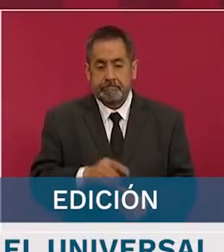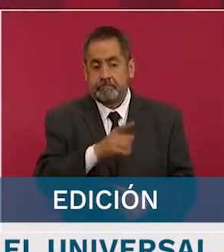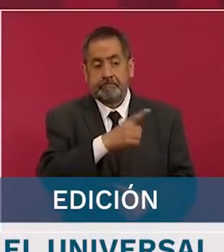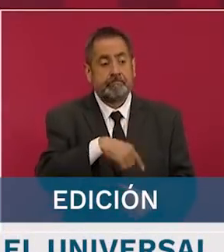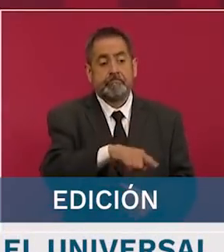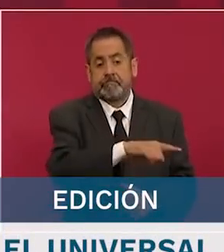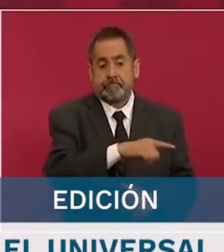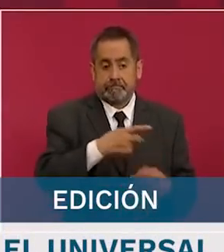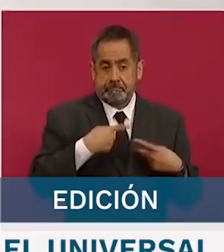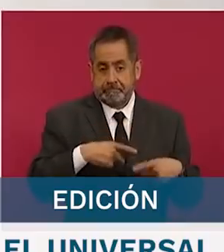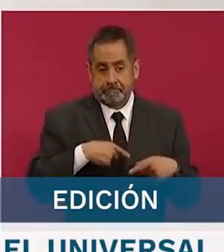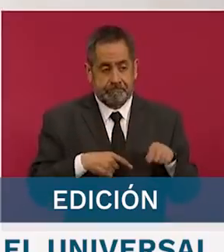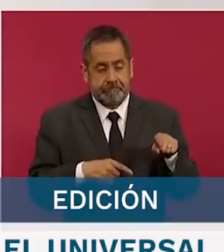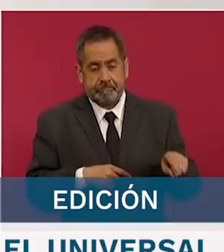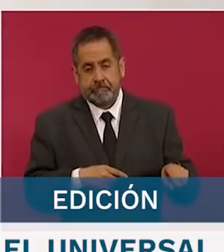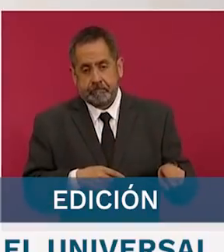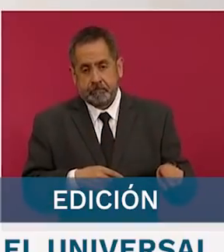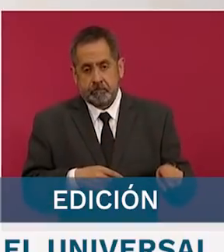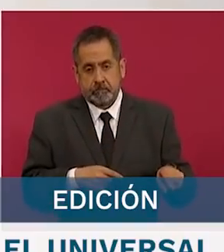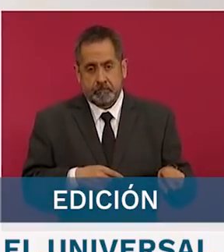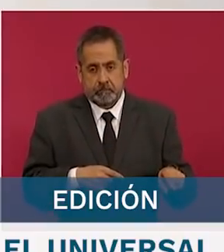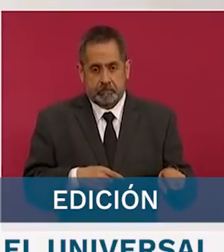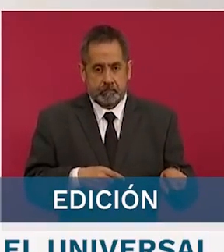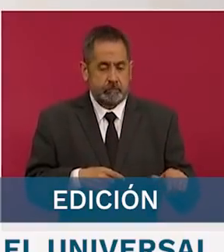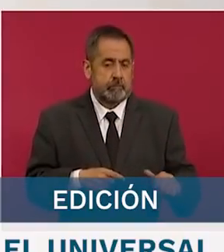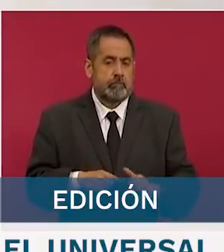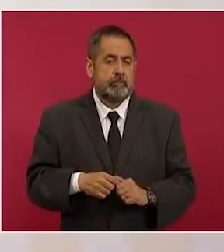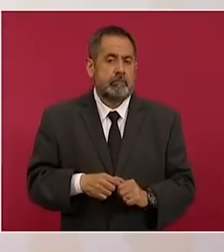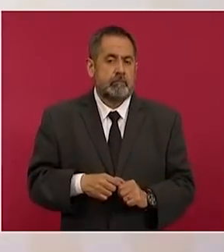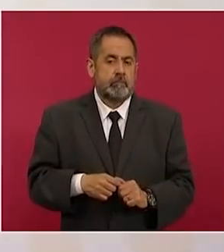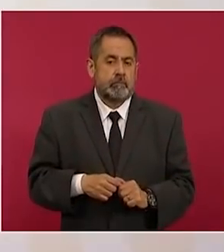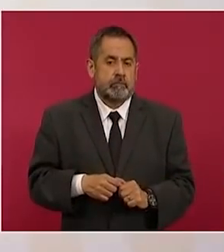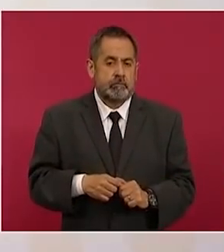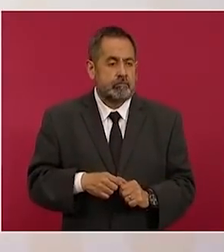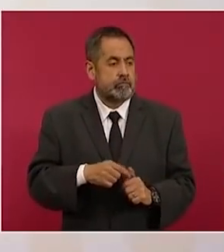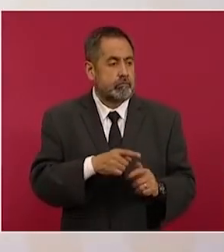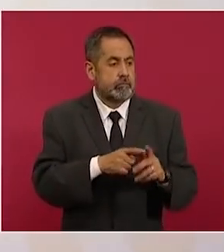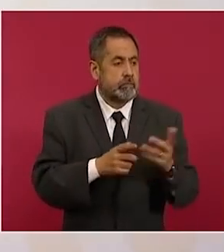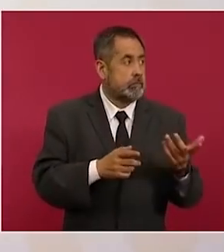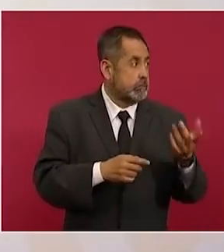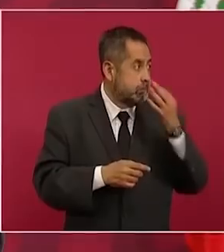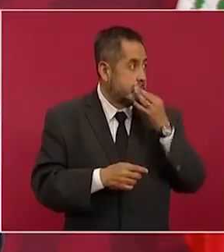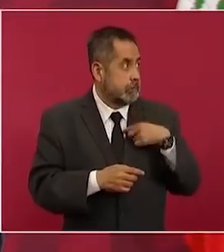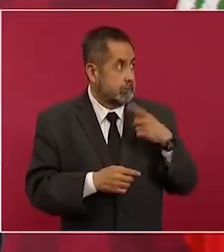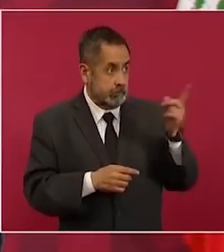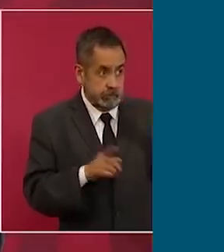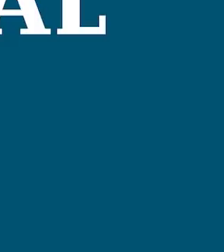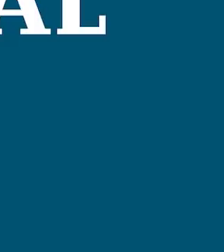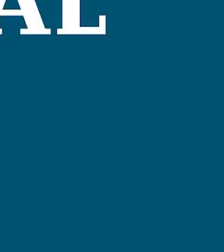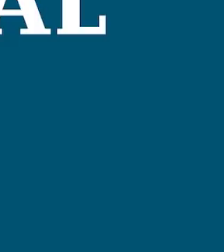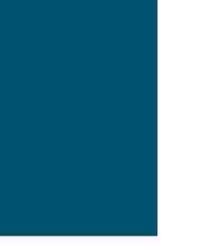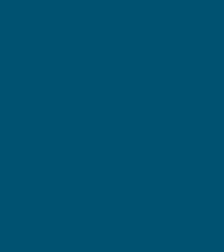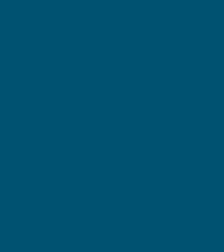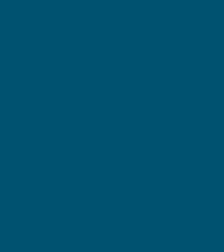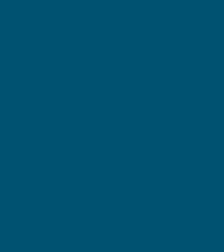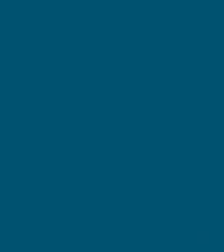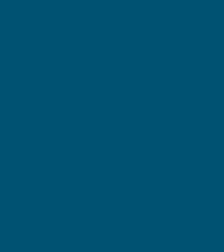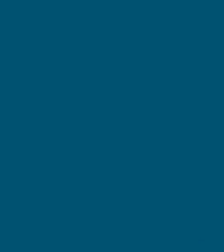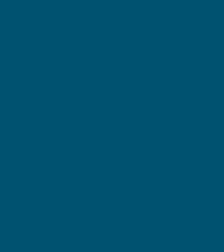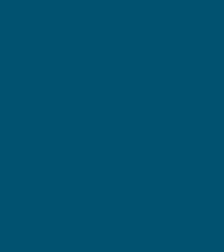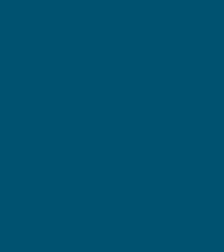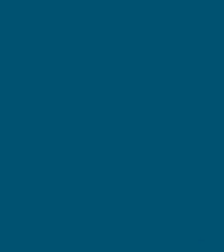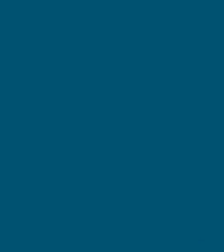a proteger intereses. Gracias.